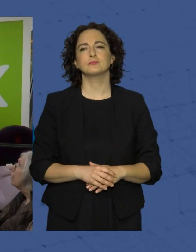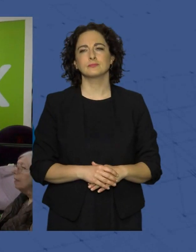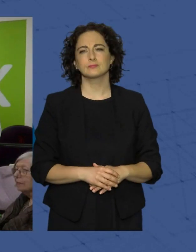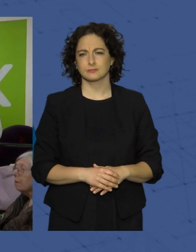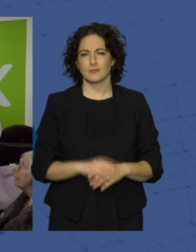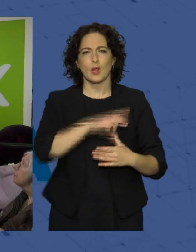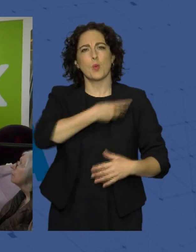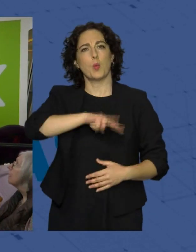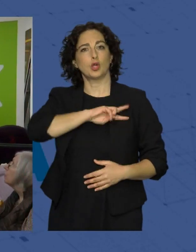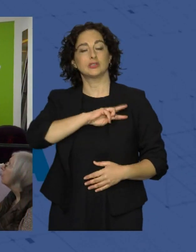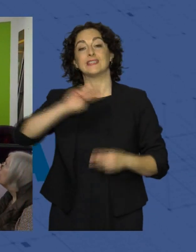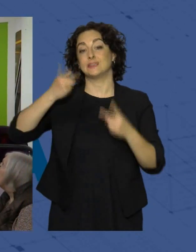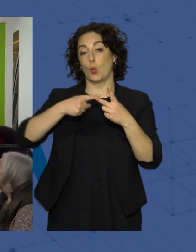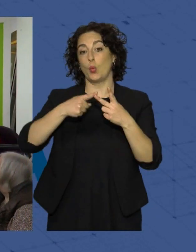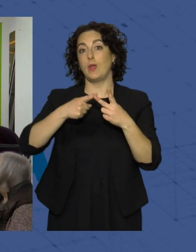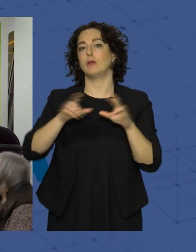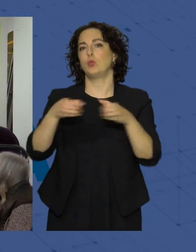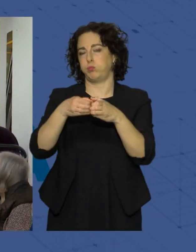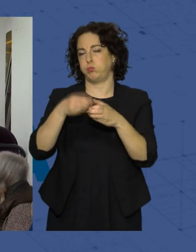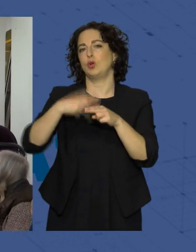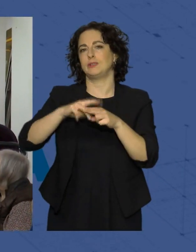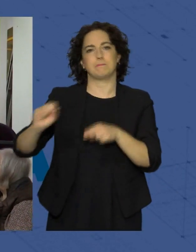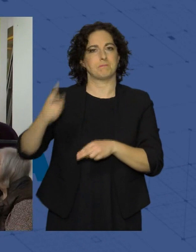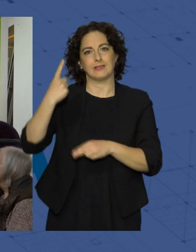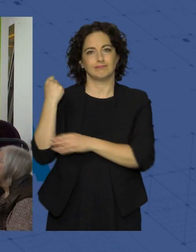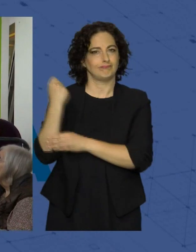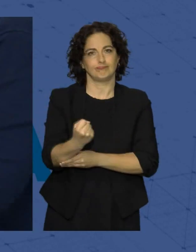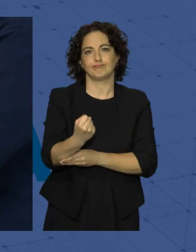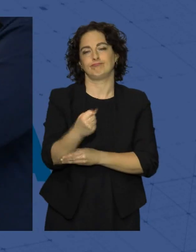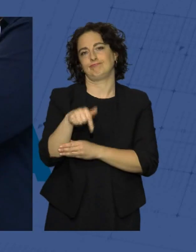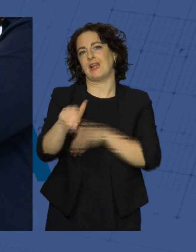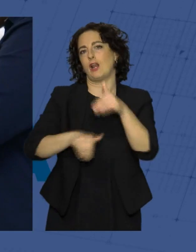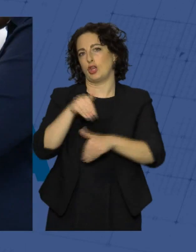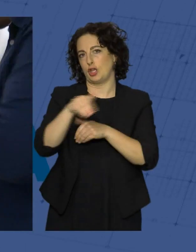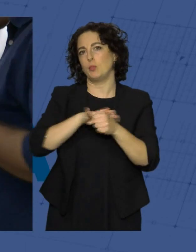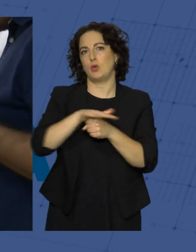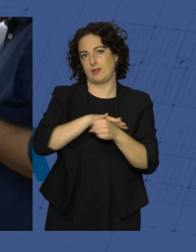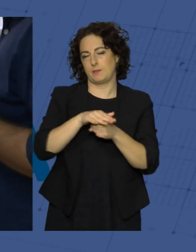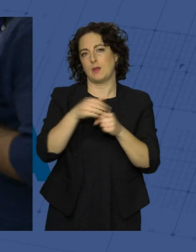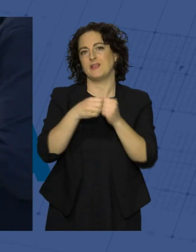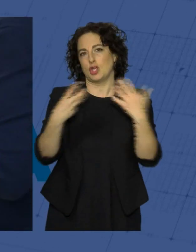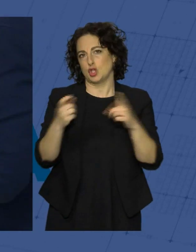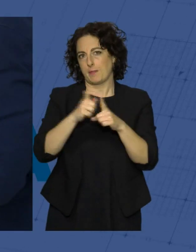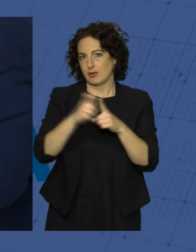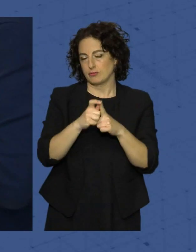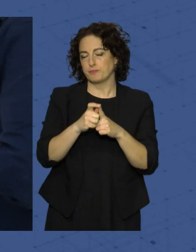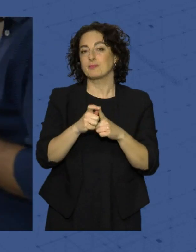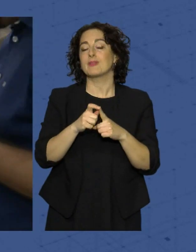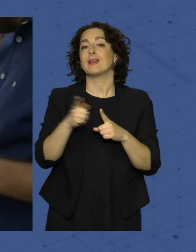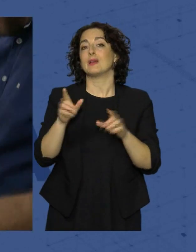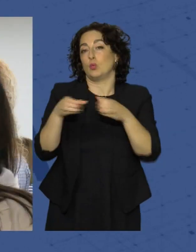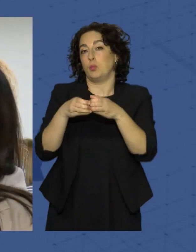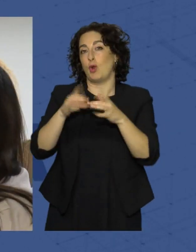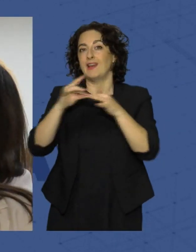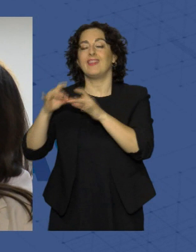Vox es la segunda fuerza política que sale más reforzada de las elecciones municipales del 28 de mayo. La formación que